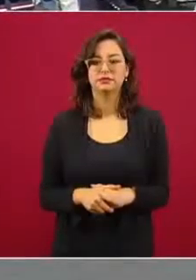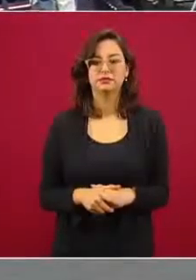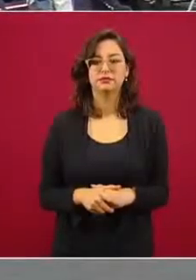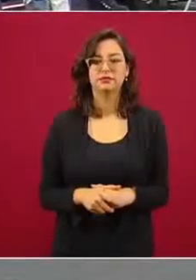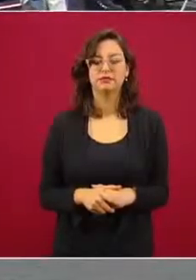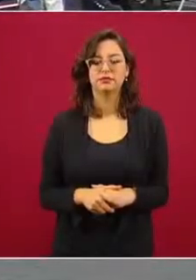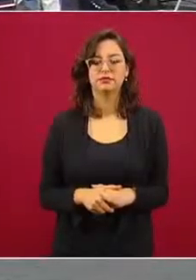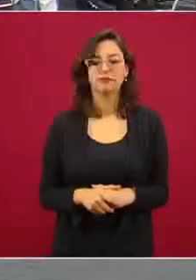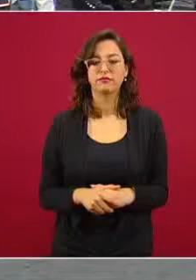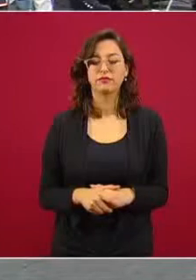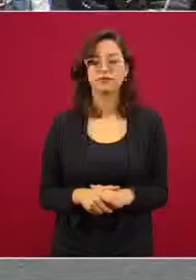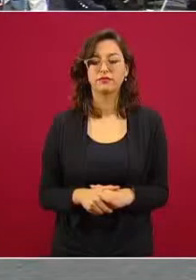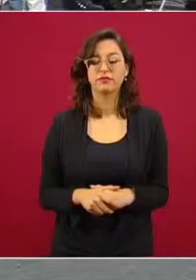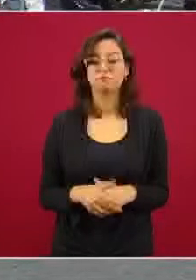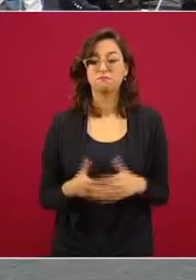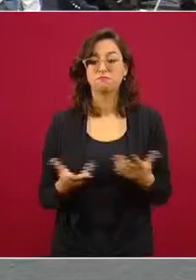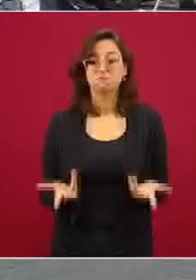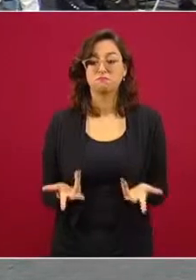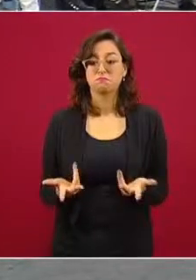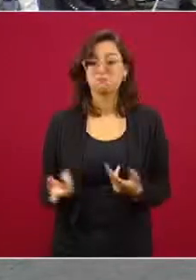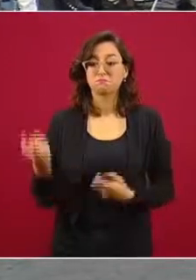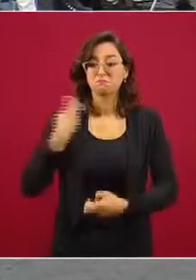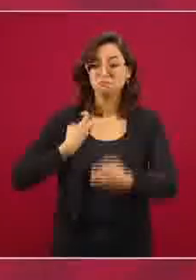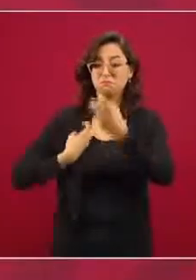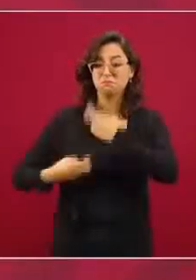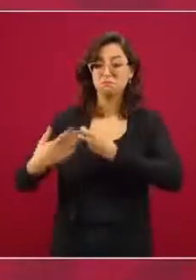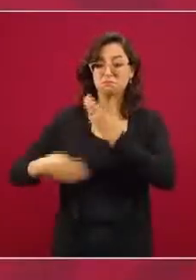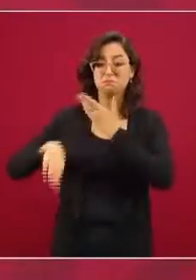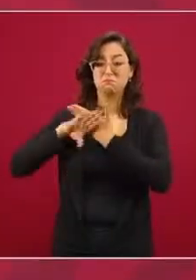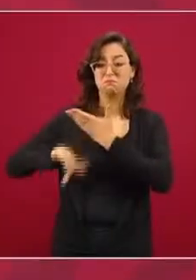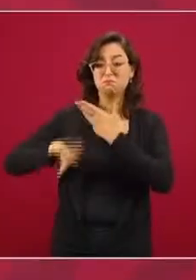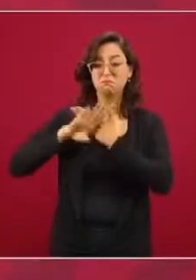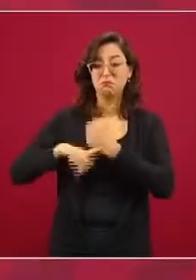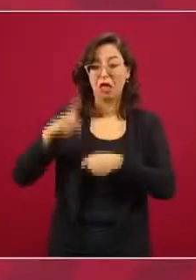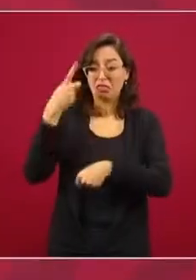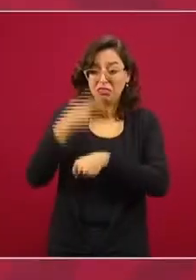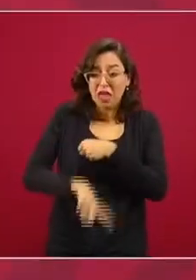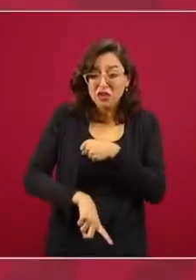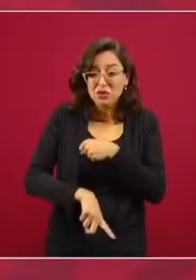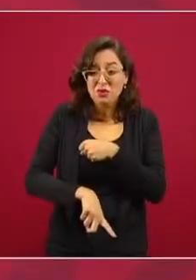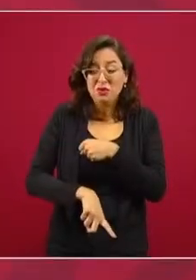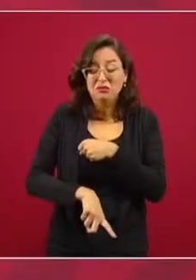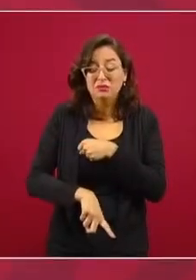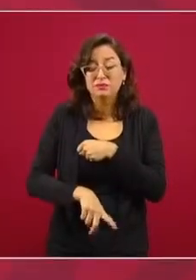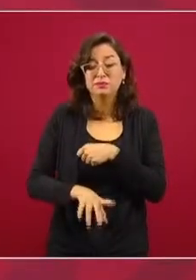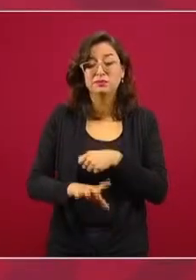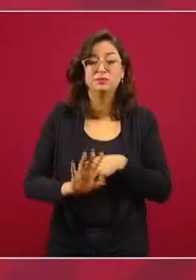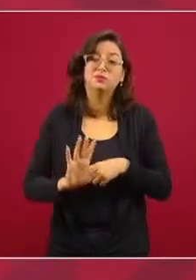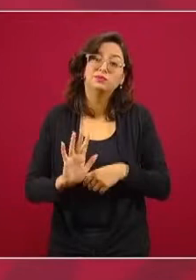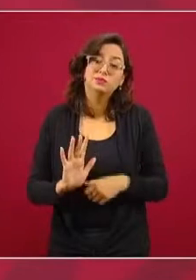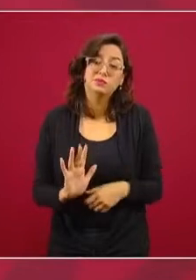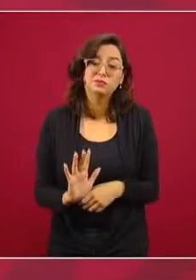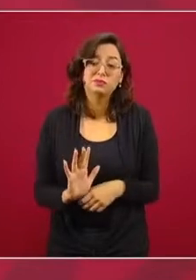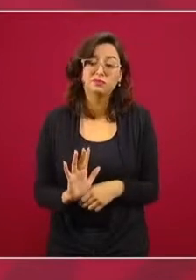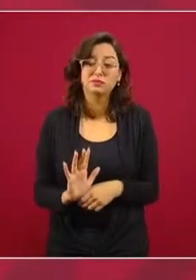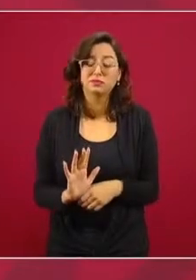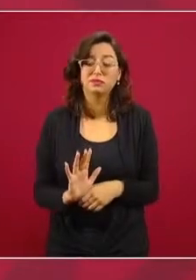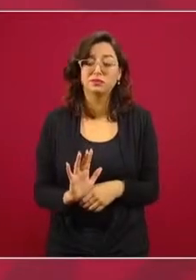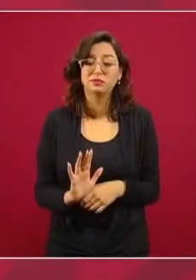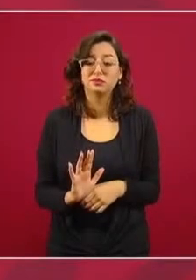acerca del daño que nos puedan causar, es una prueba también